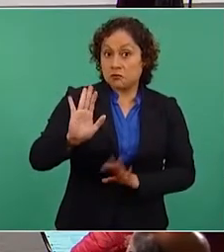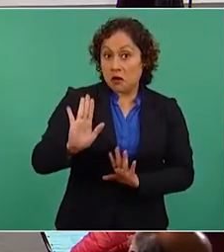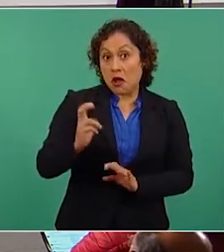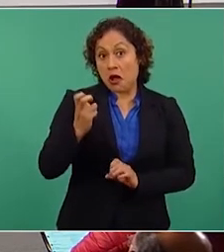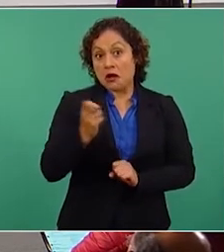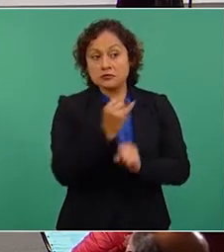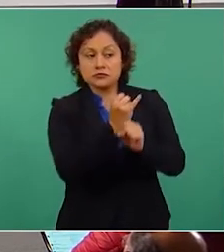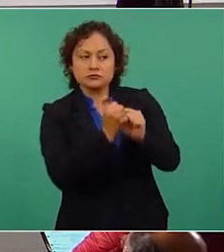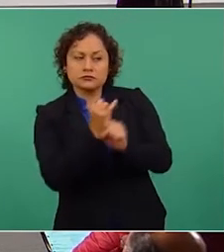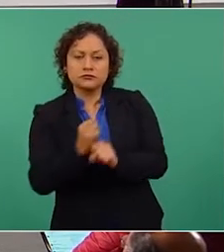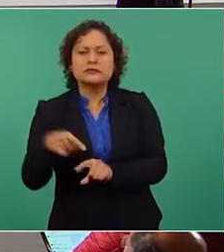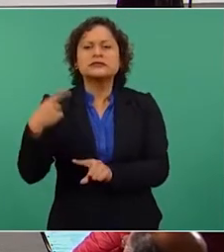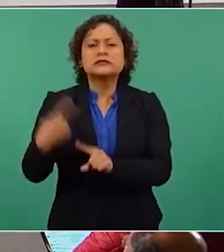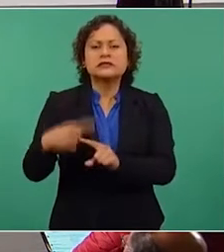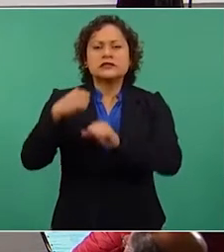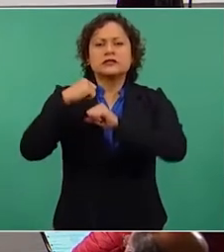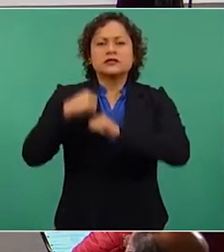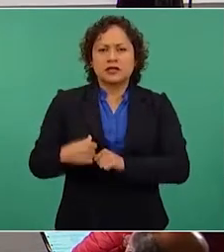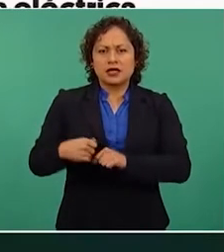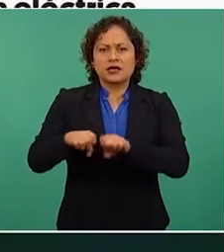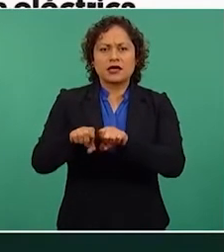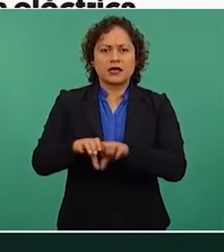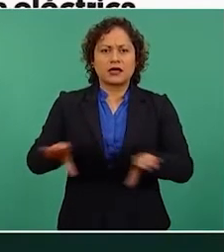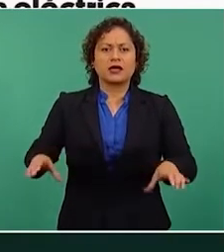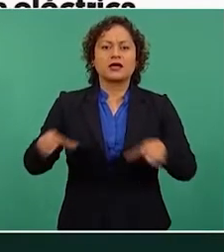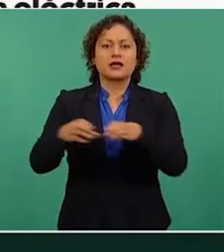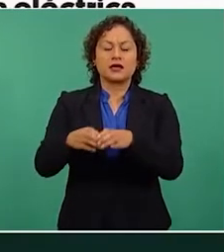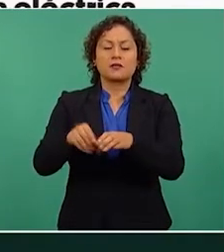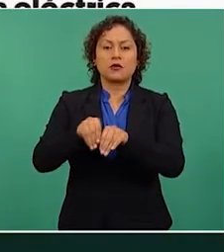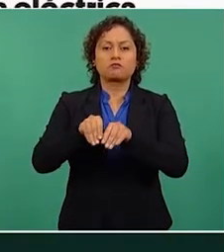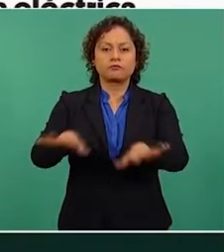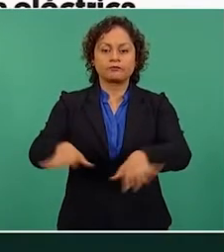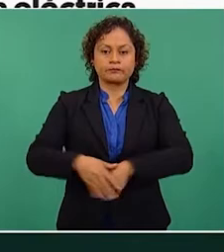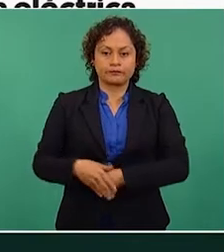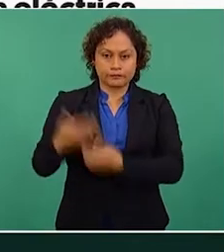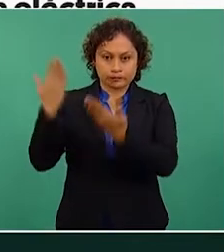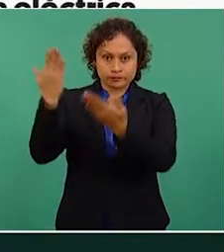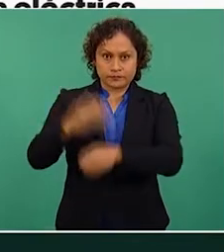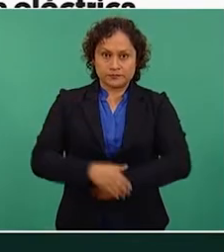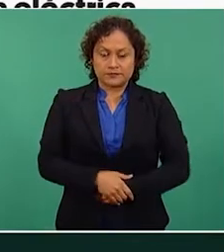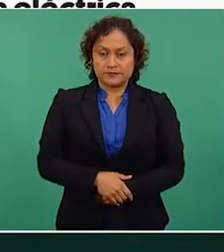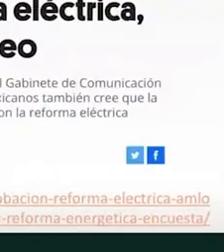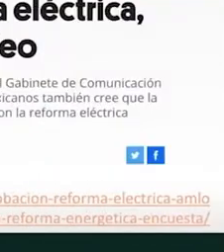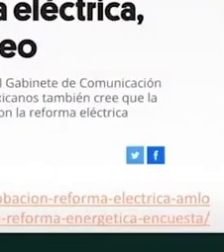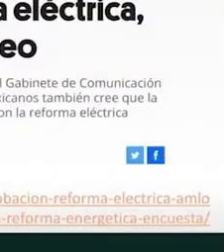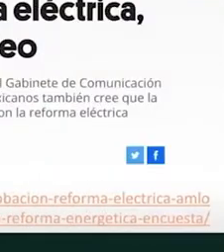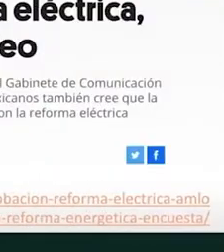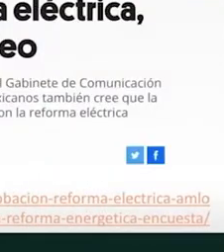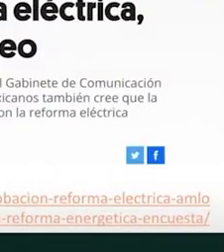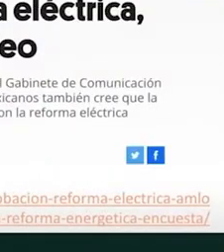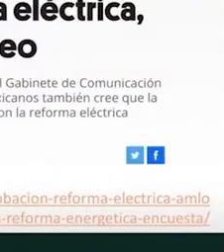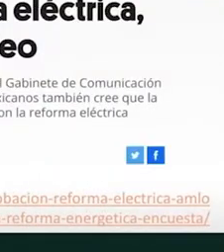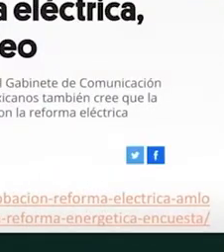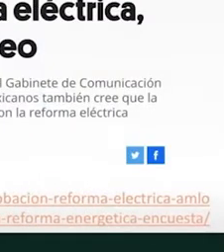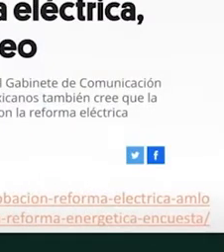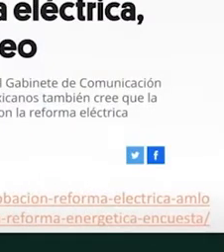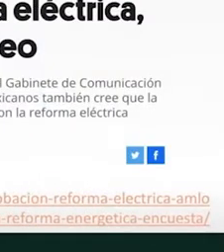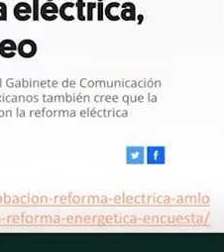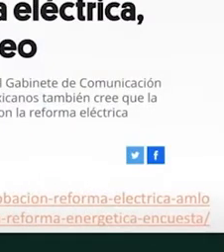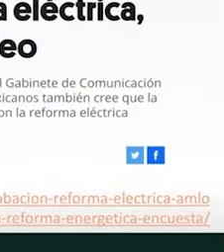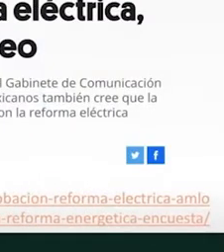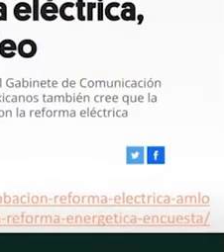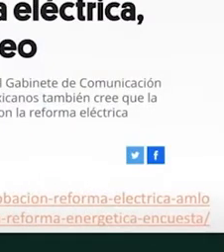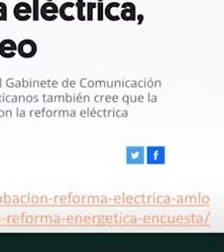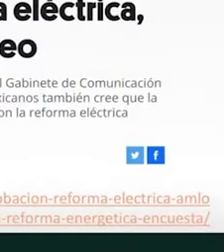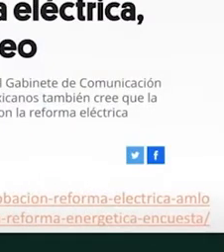del Gabinete de Comunicación Estratégica. En casi todos los medios de comunicación se ha publicado que la CFE apuesta por el